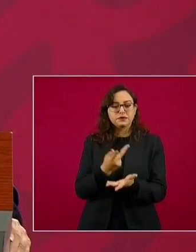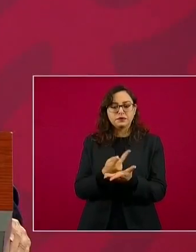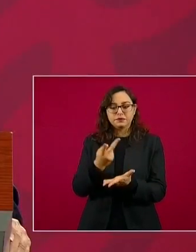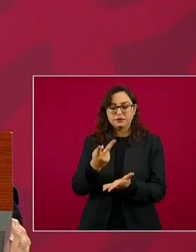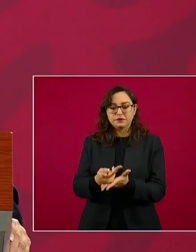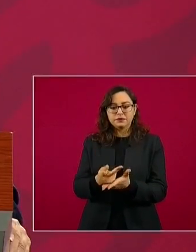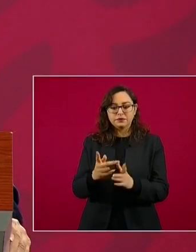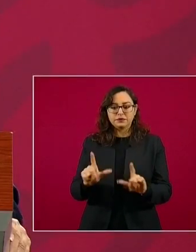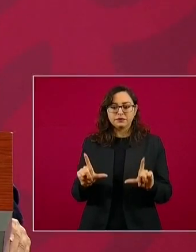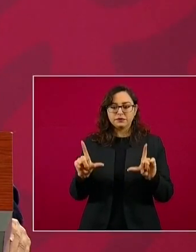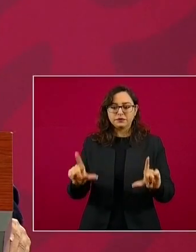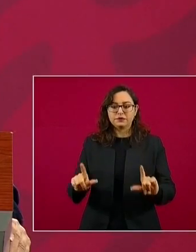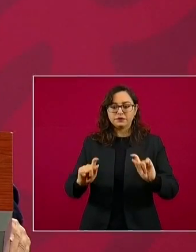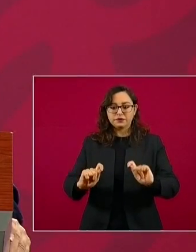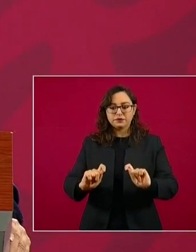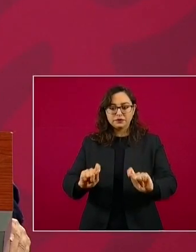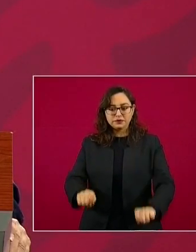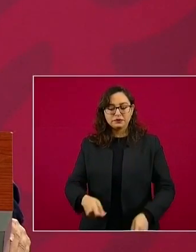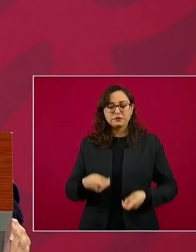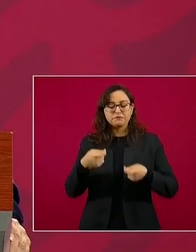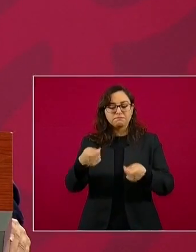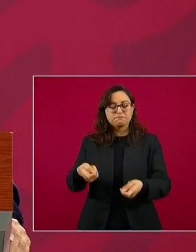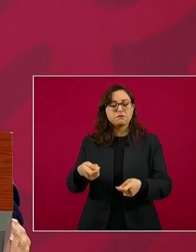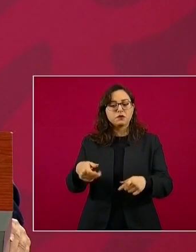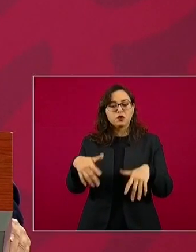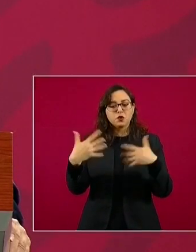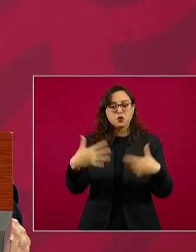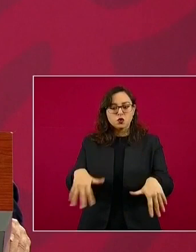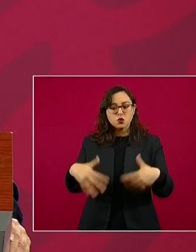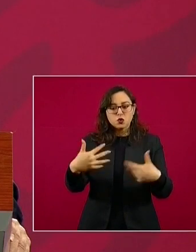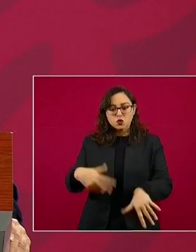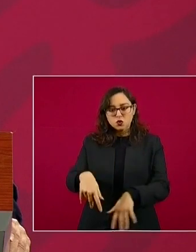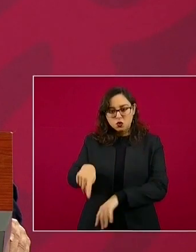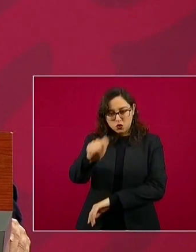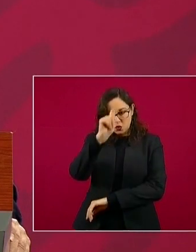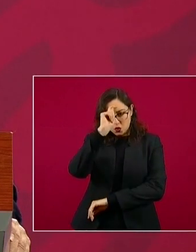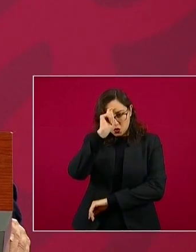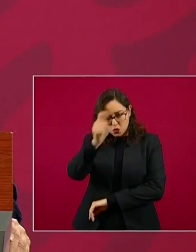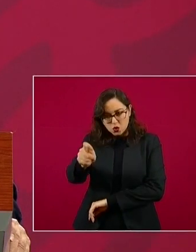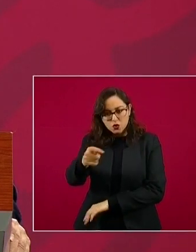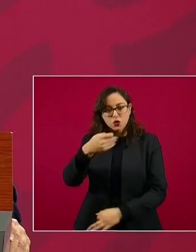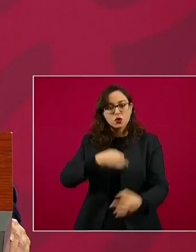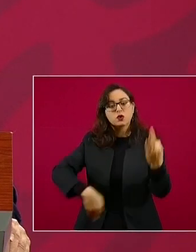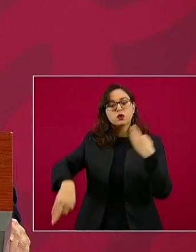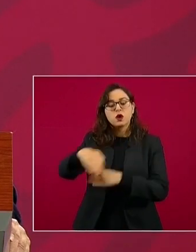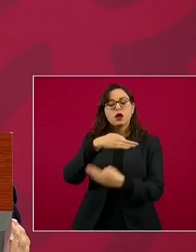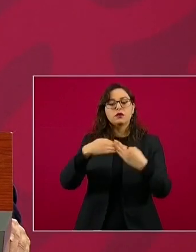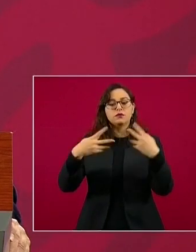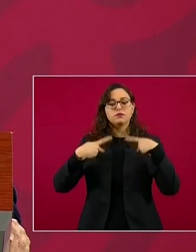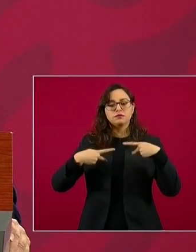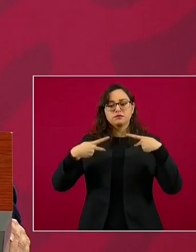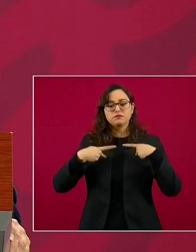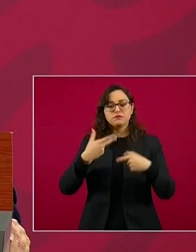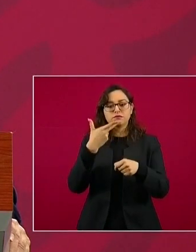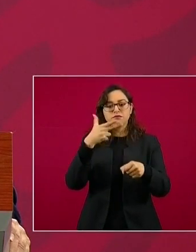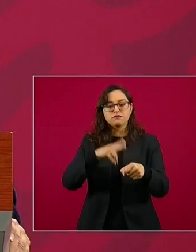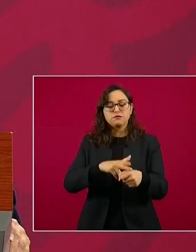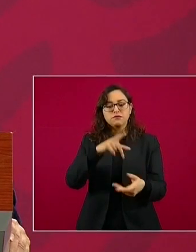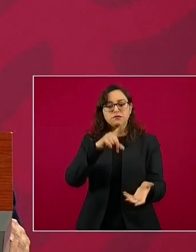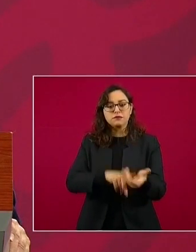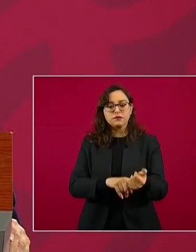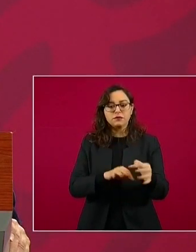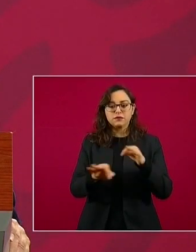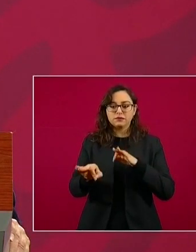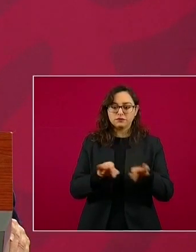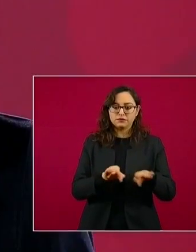placas conmemorativas en honor a todo el personal de salud que no